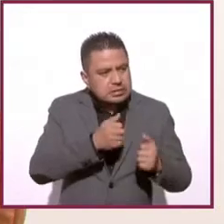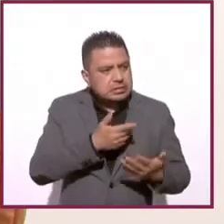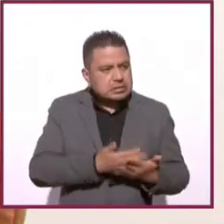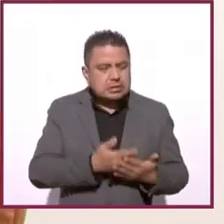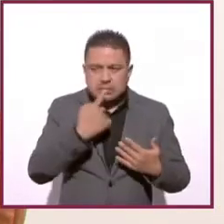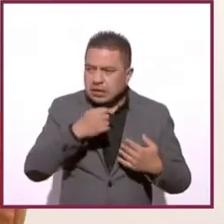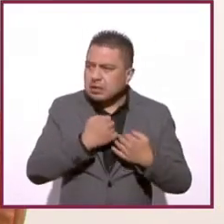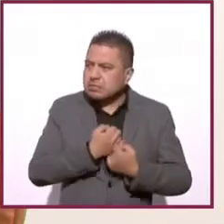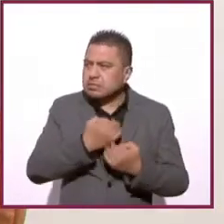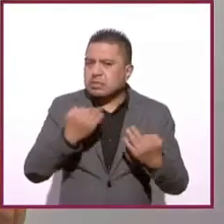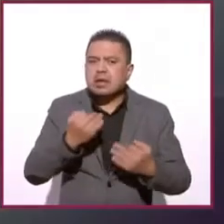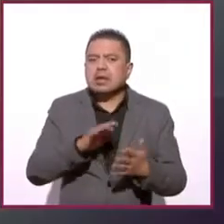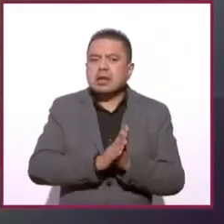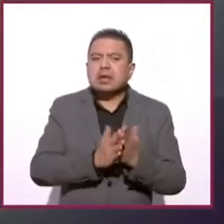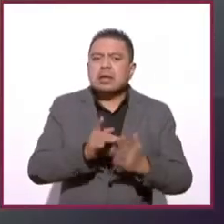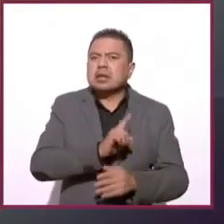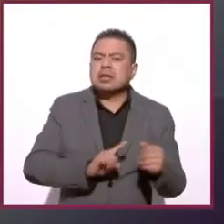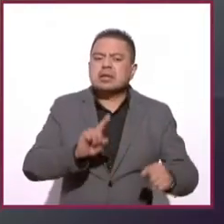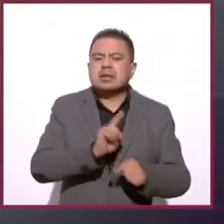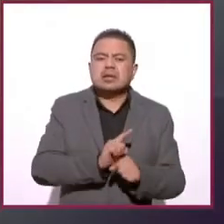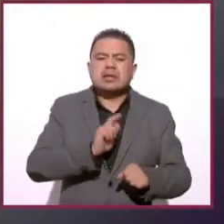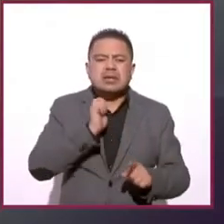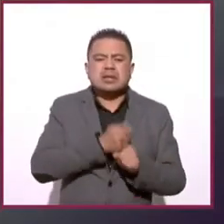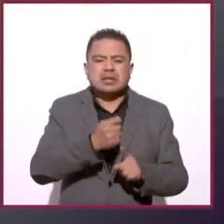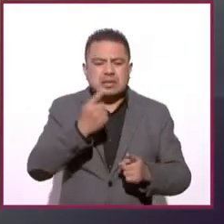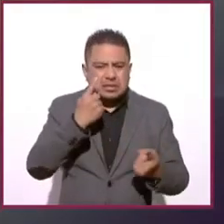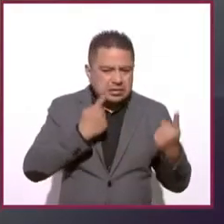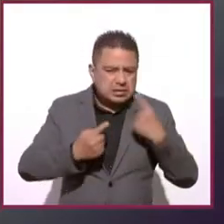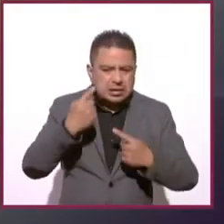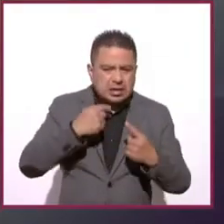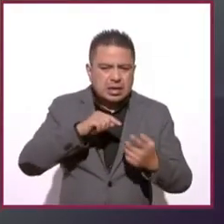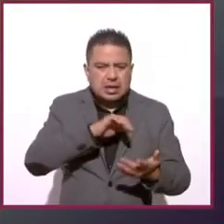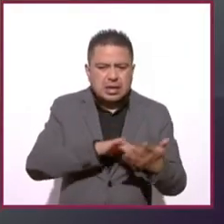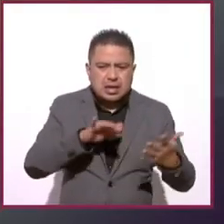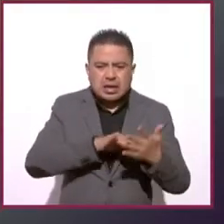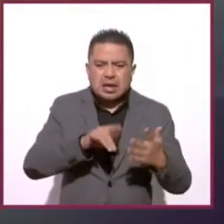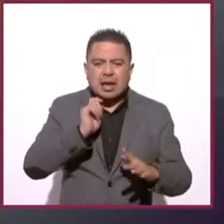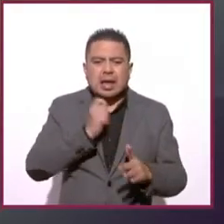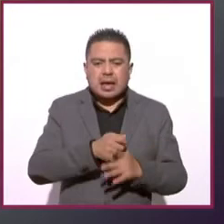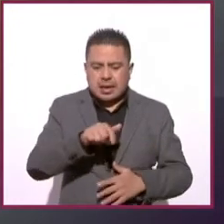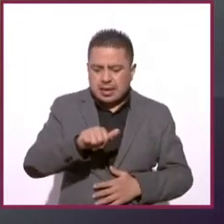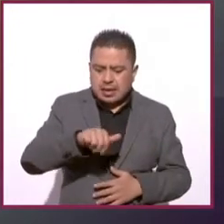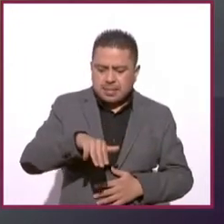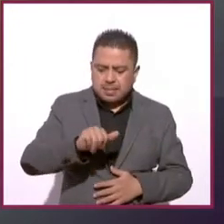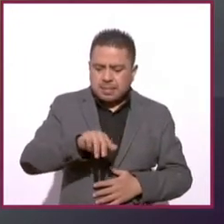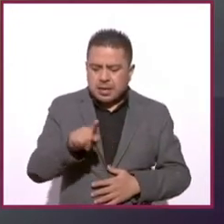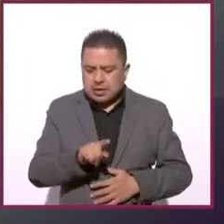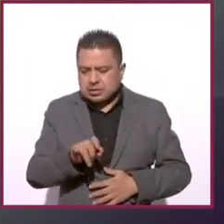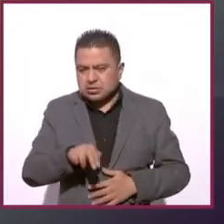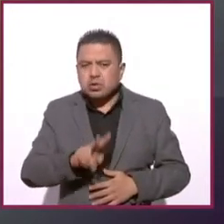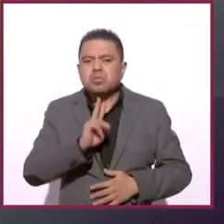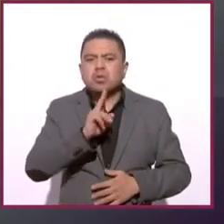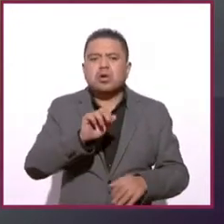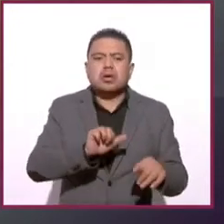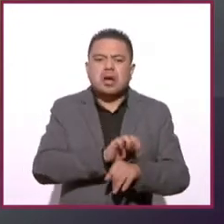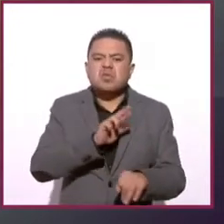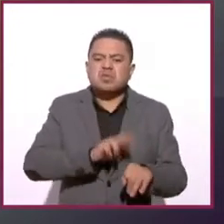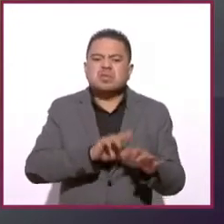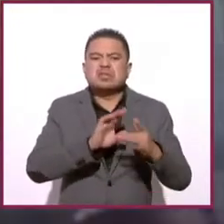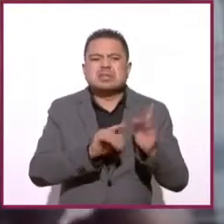El libro del día es El llanto de las langostas de Javier Sunderland, editado en Amazon. Este libro, en voz de su autor.